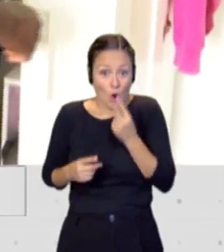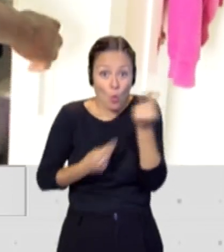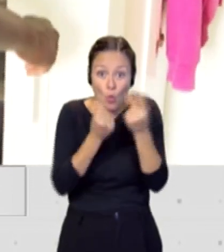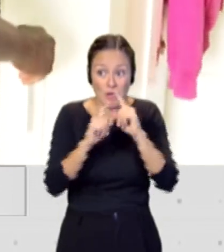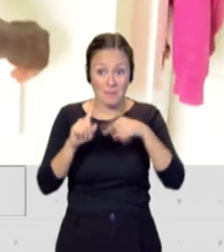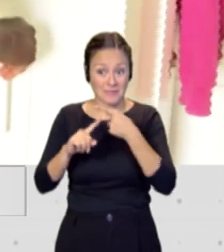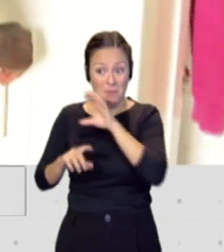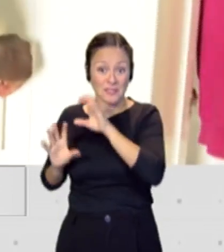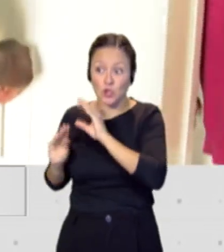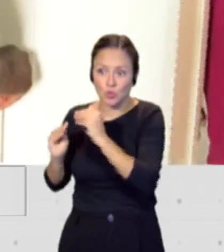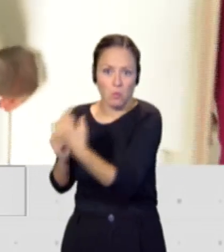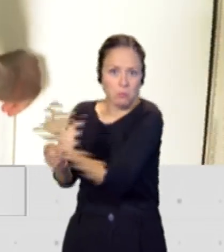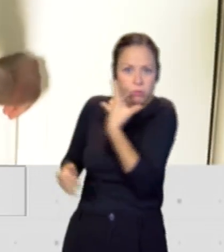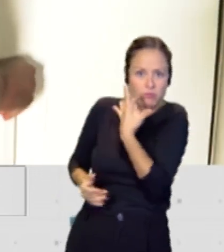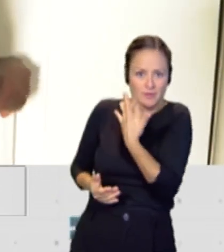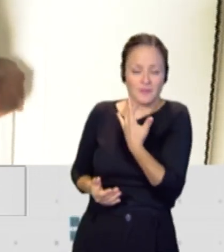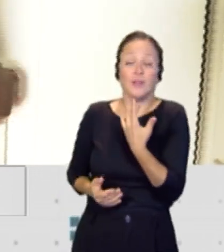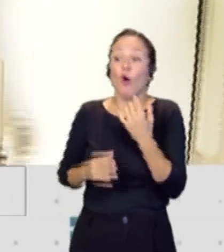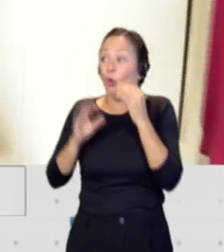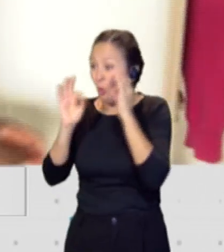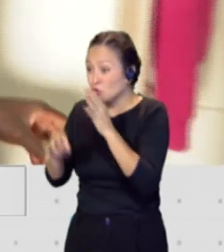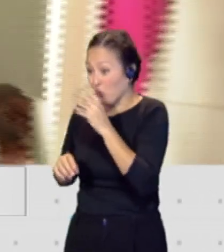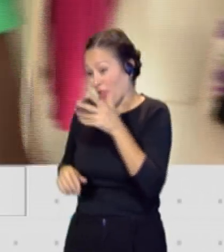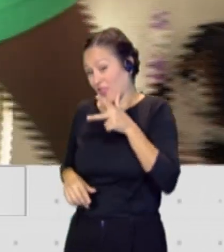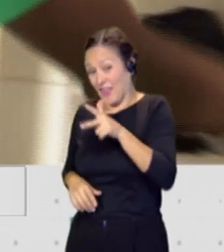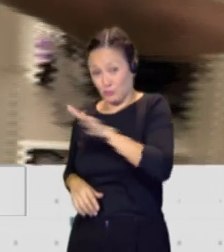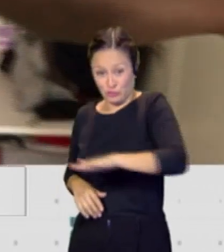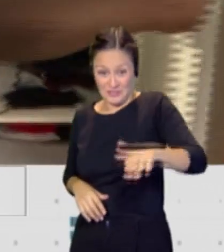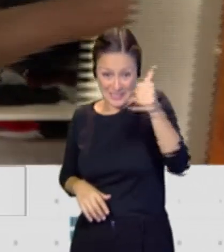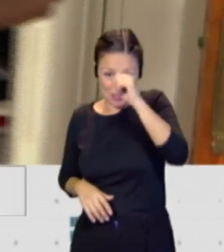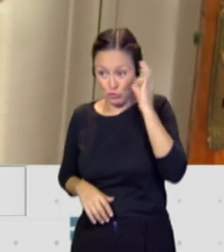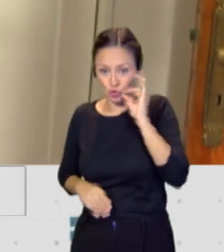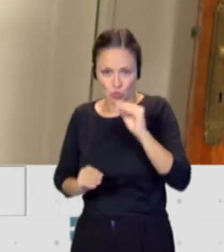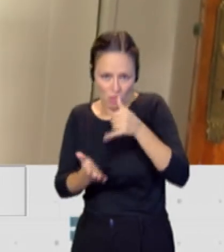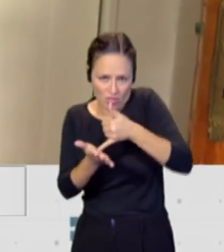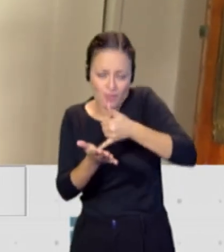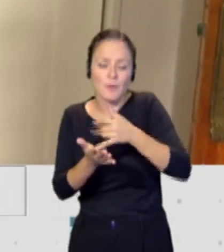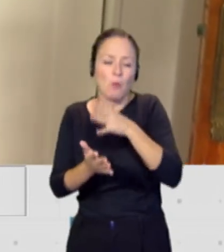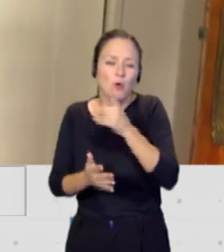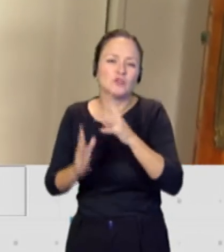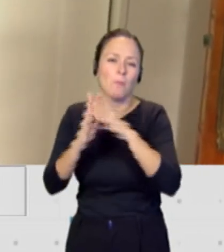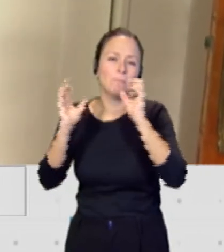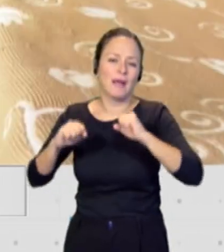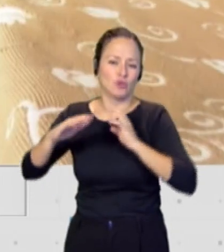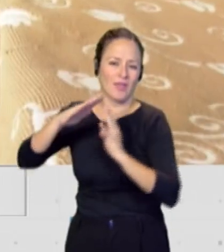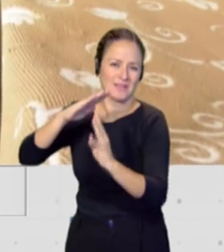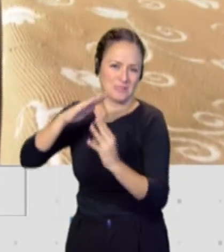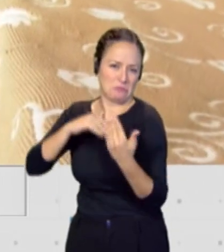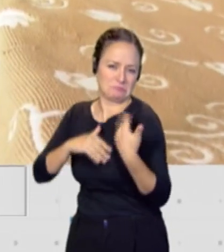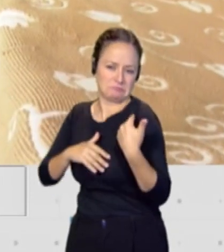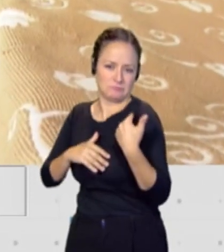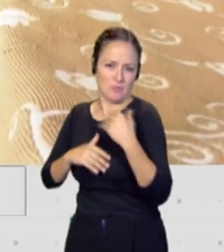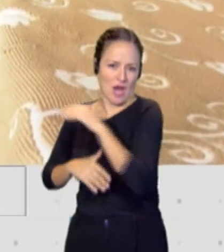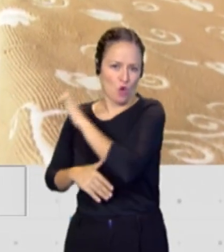Bueno, precisamente por vulnerar los derechos de esos niños y niñas, ha sido muy criticado el pacto de asilo que ha aprobado recientemente la